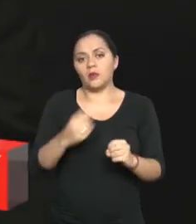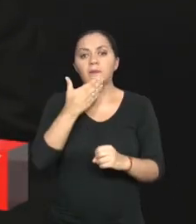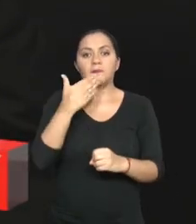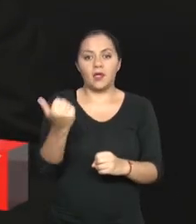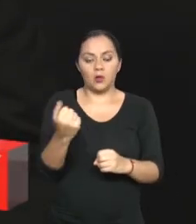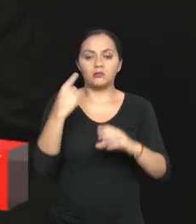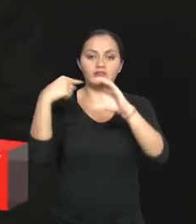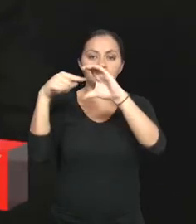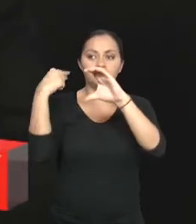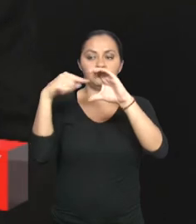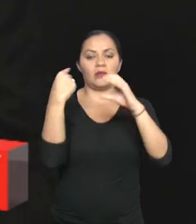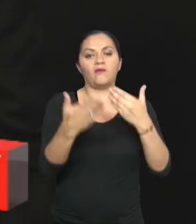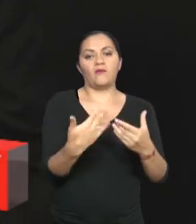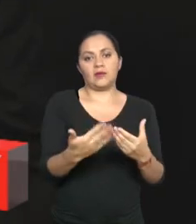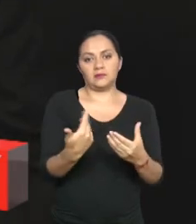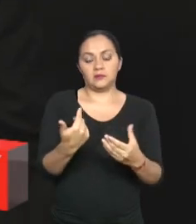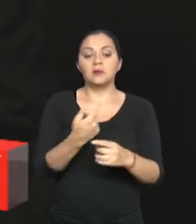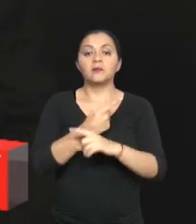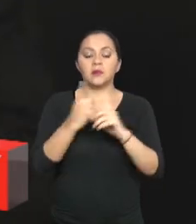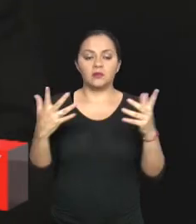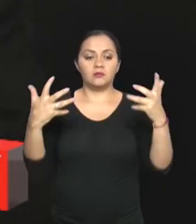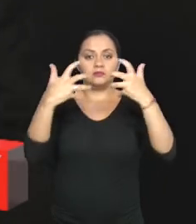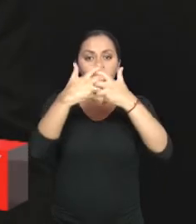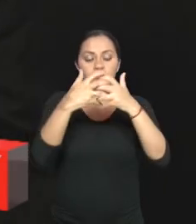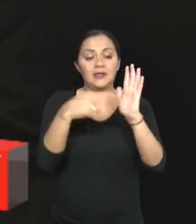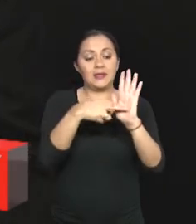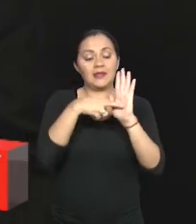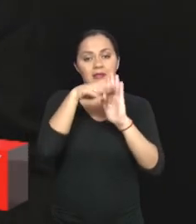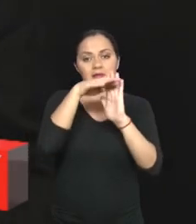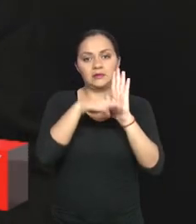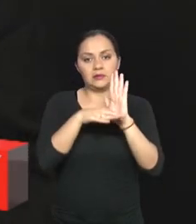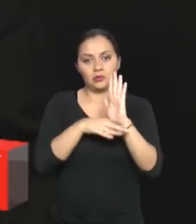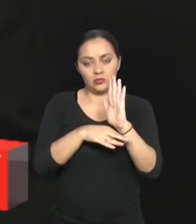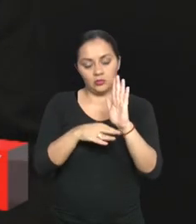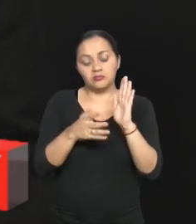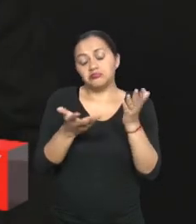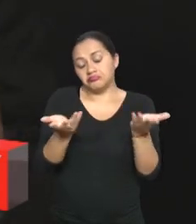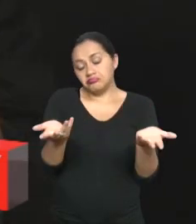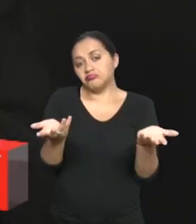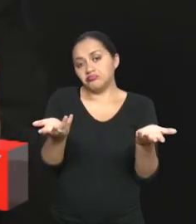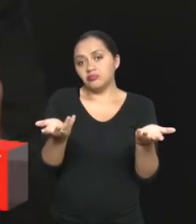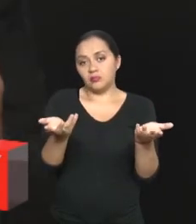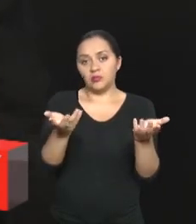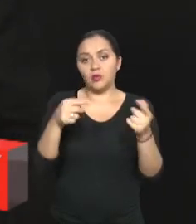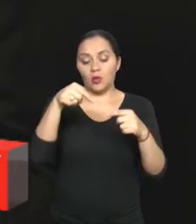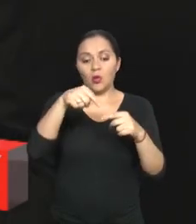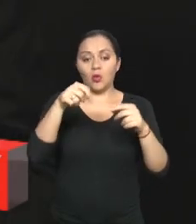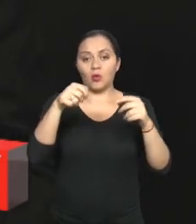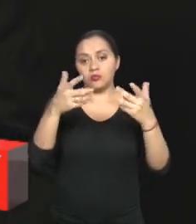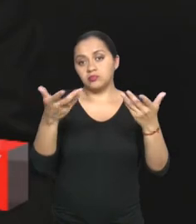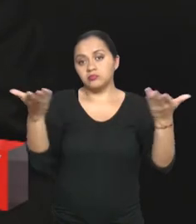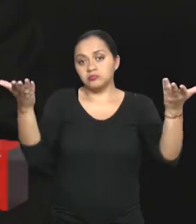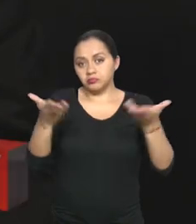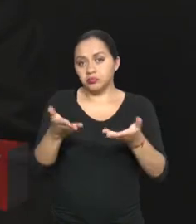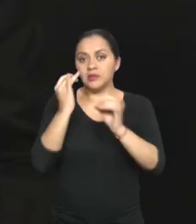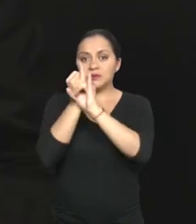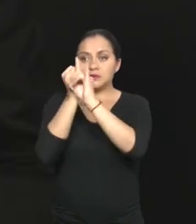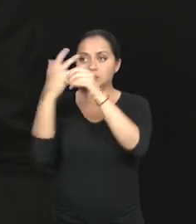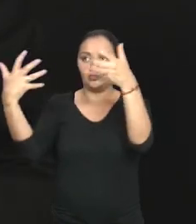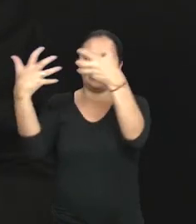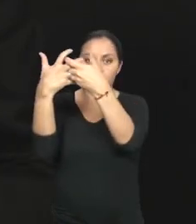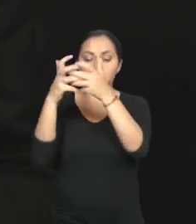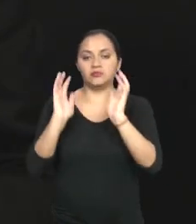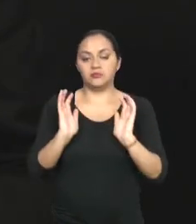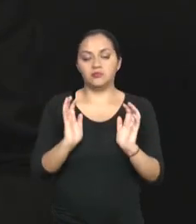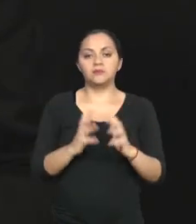Y adicionalmente, pues con esto, con la eliminación de requisitos que efectivamente tenemos o podemos contar con otras instituciones para que sean